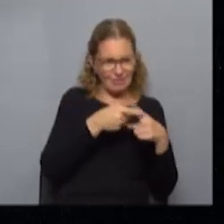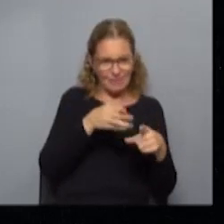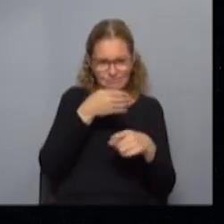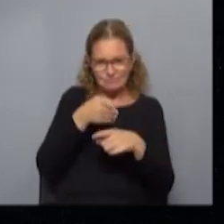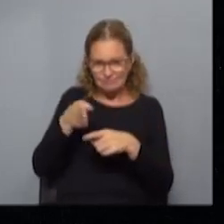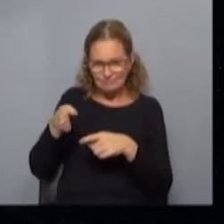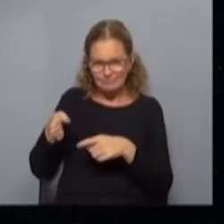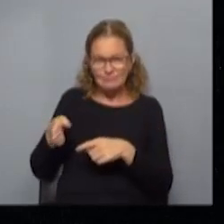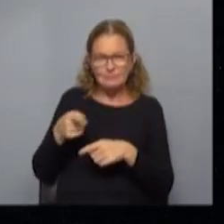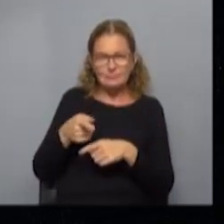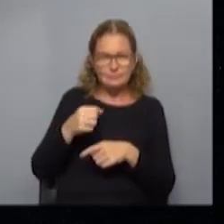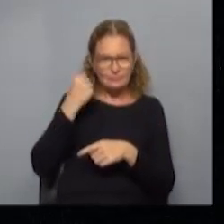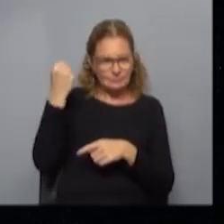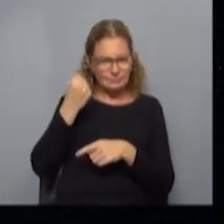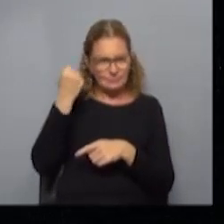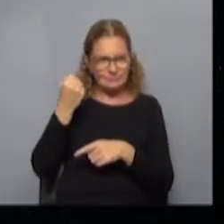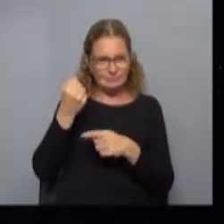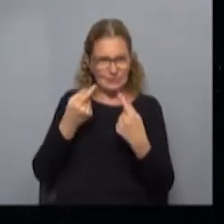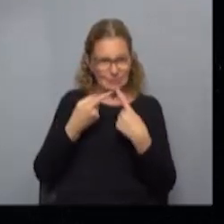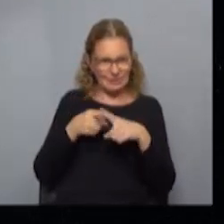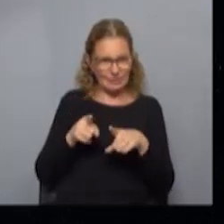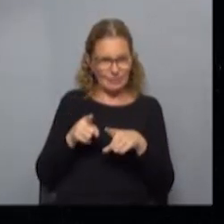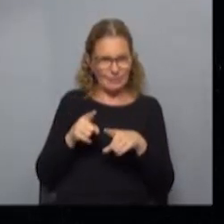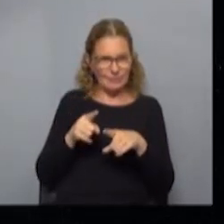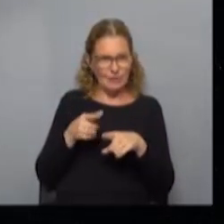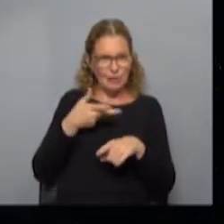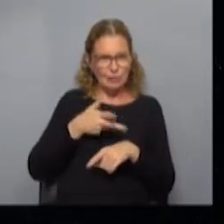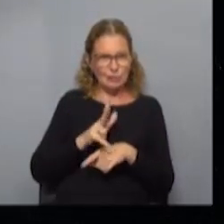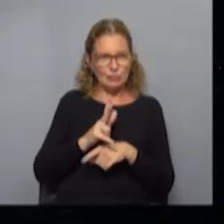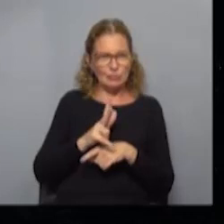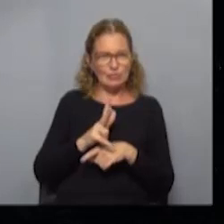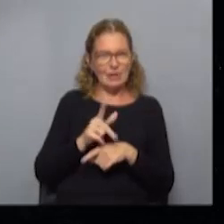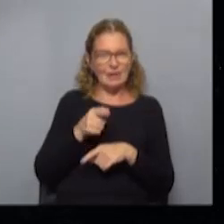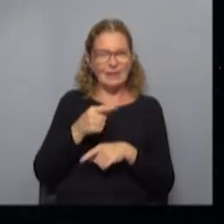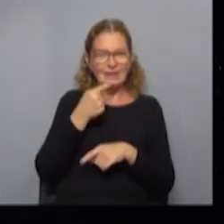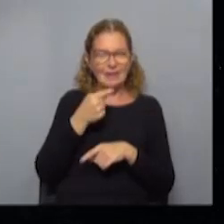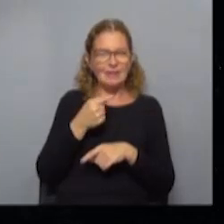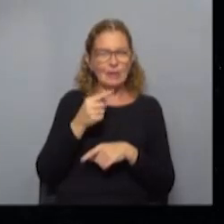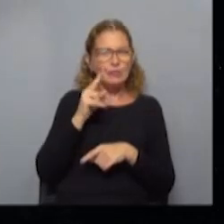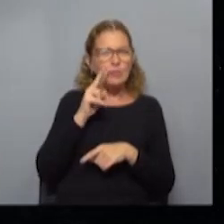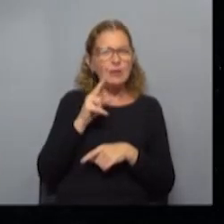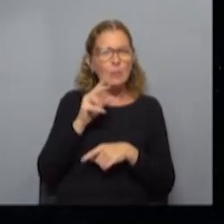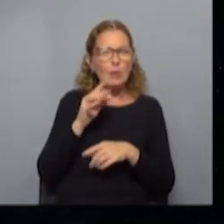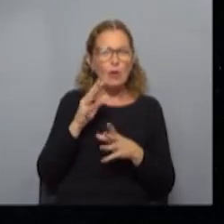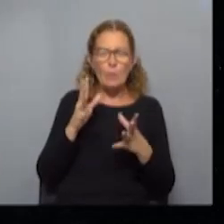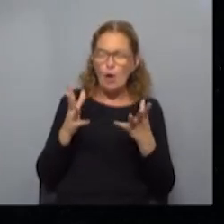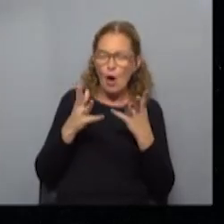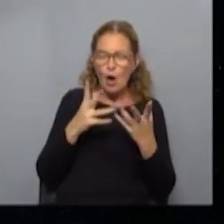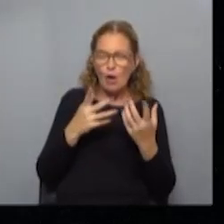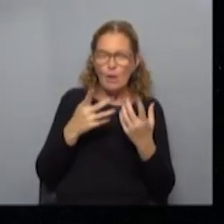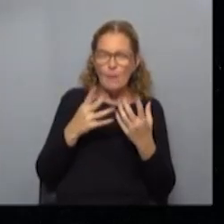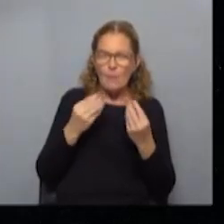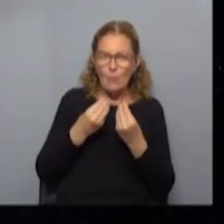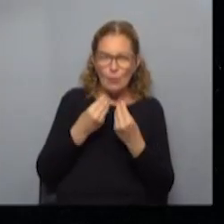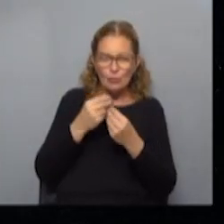apostando a la calidad y eso es lo que marca la diferencia, ya no es el Rocha que por ahí se lo veía como un poco desorganizado, Rocha viene con